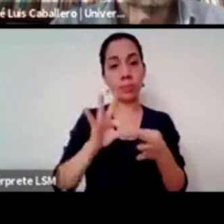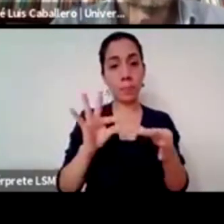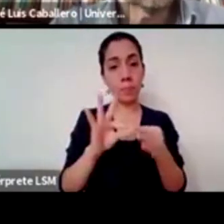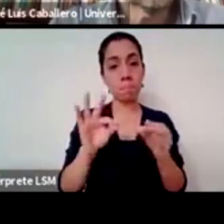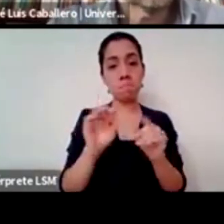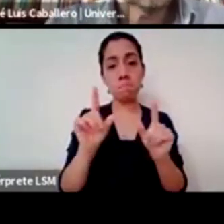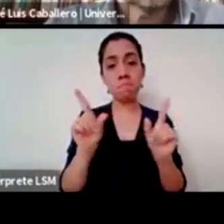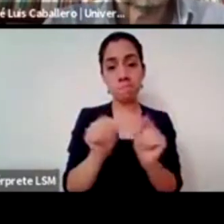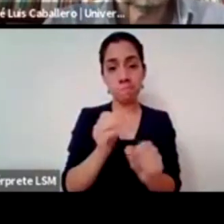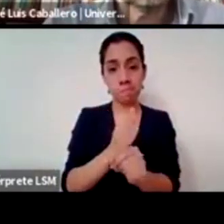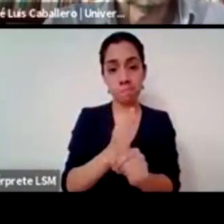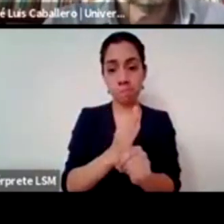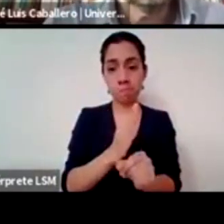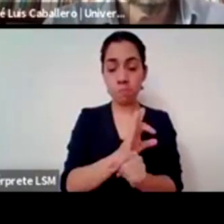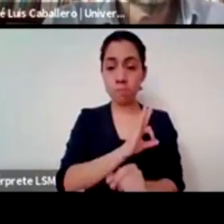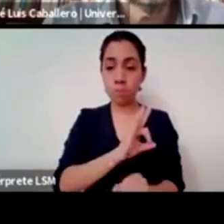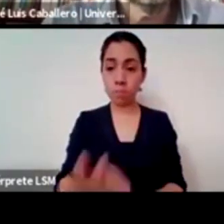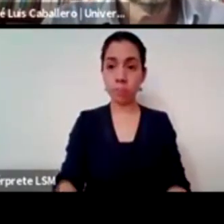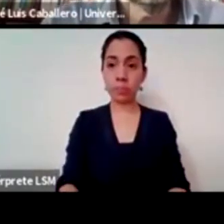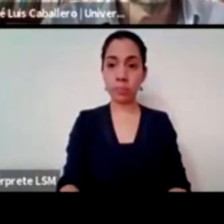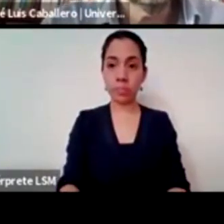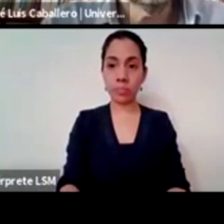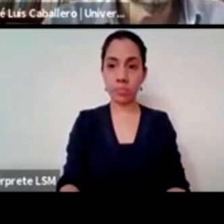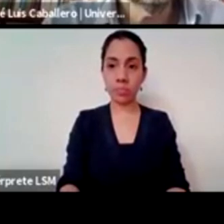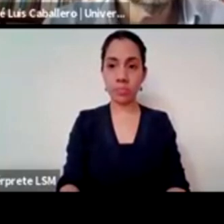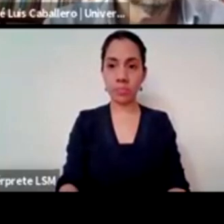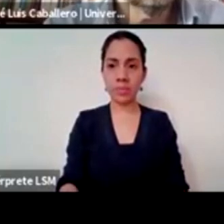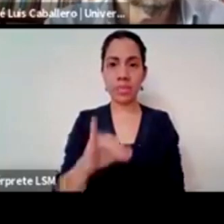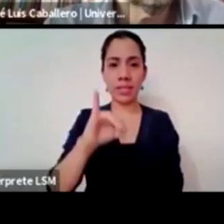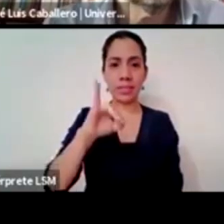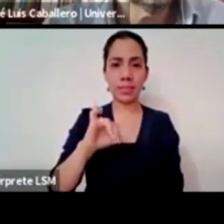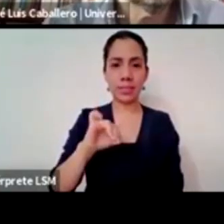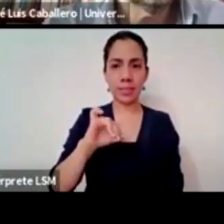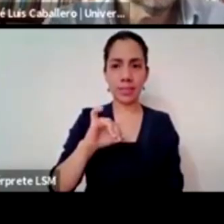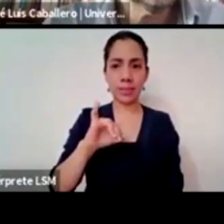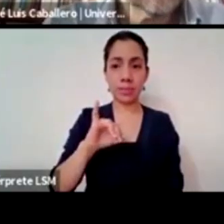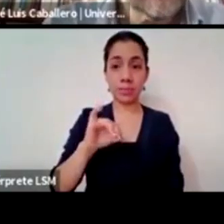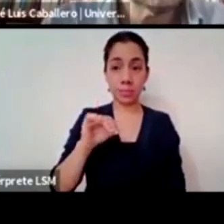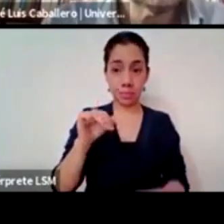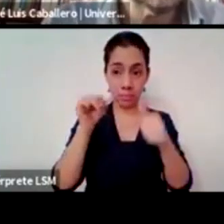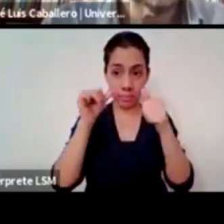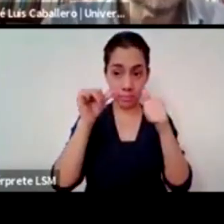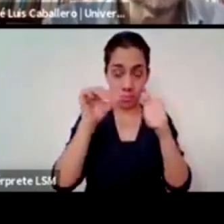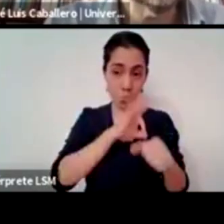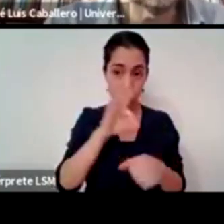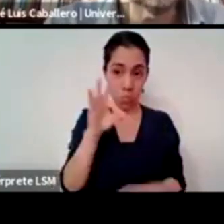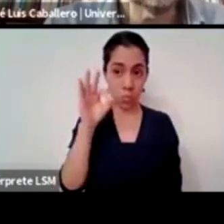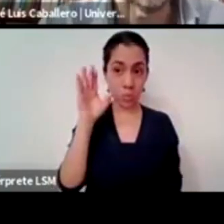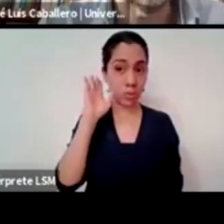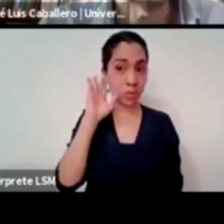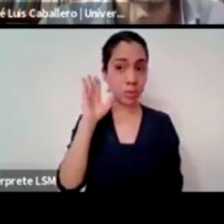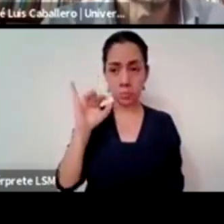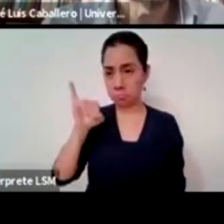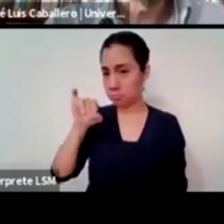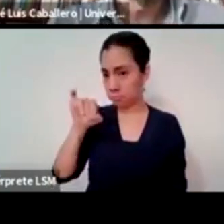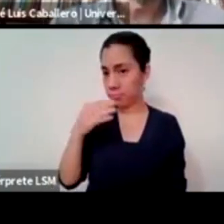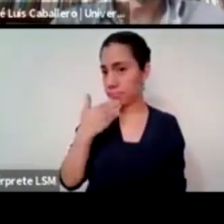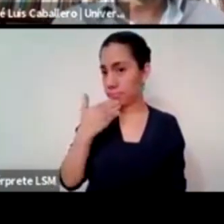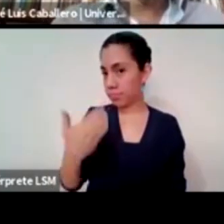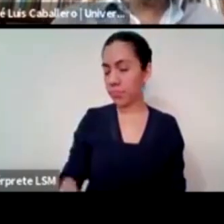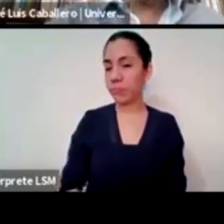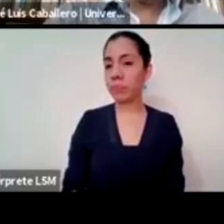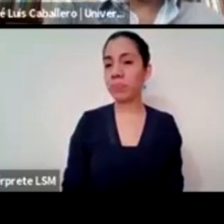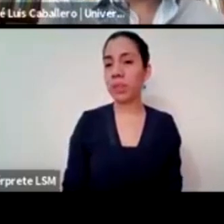sí no sé si me he perdido ¿me escuchan? sí perfectamente te escuchas muy bien dos